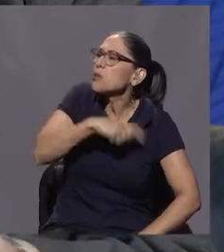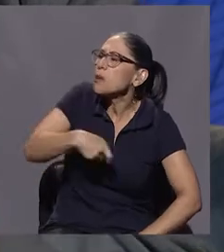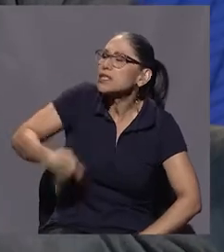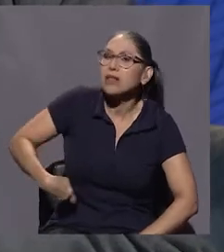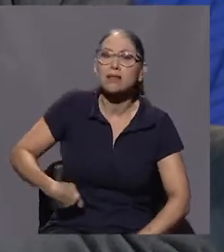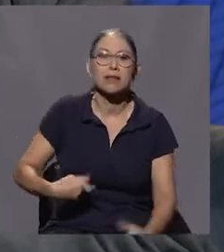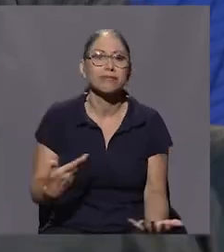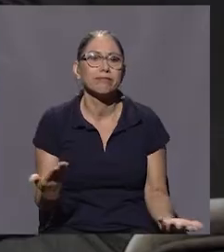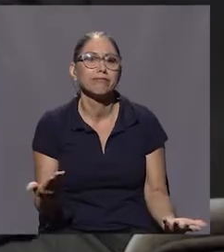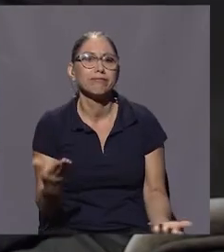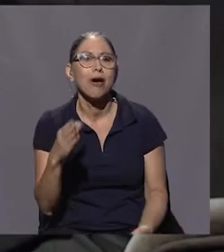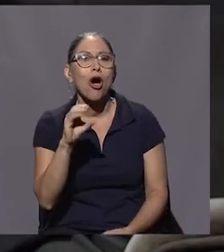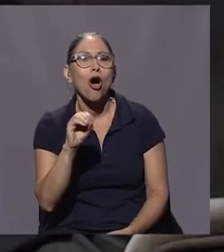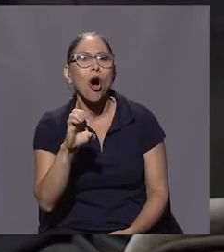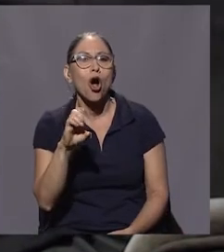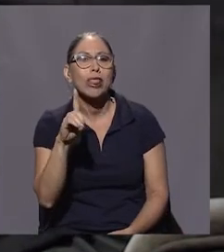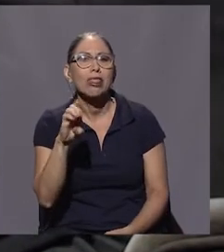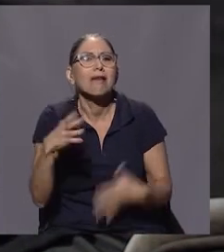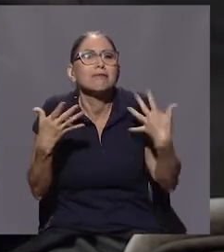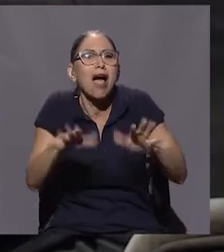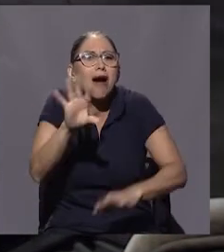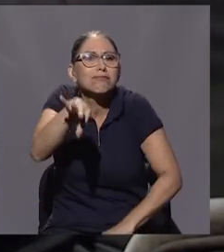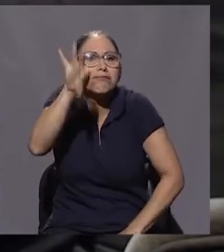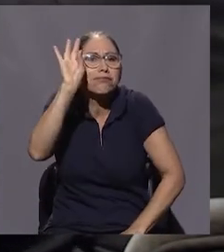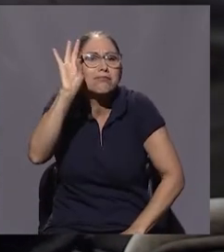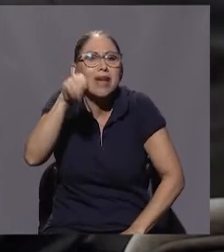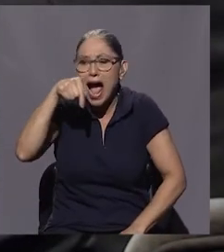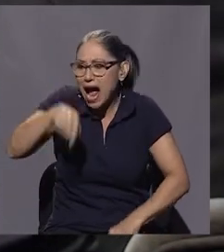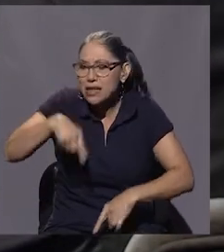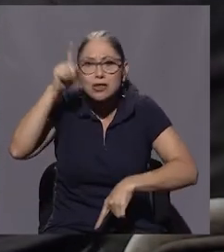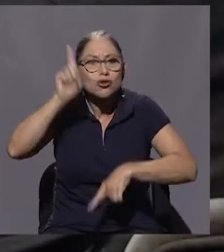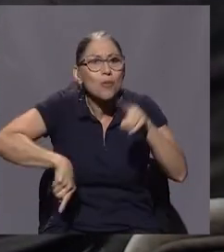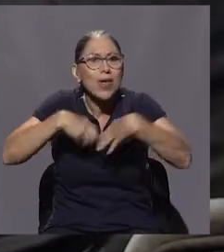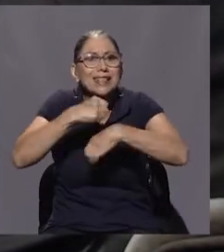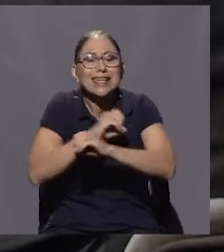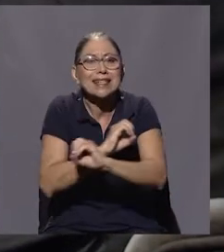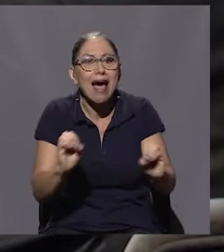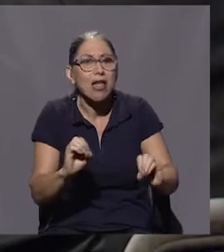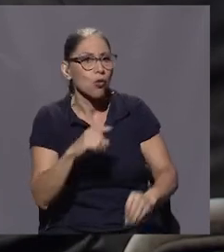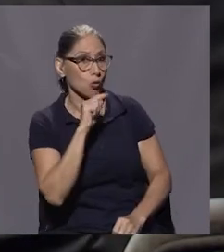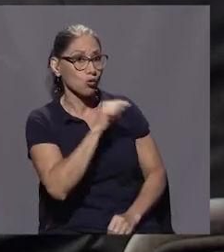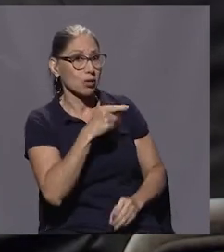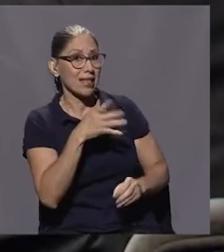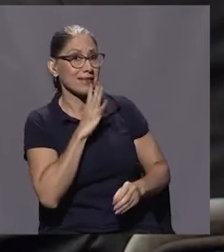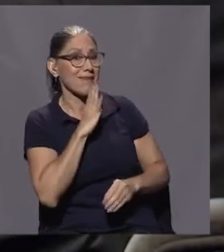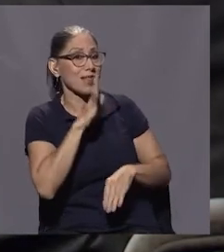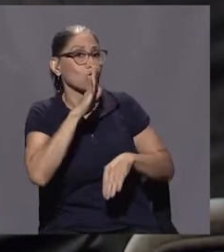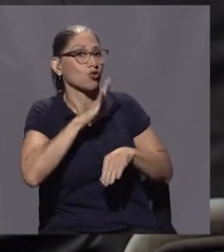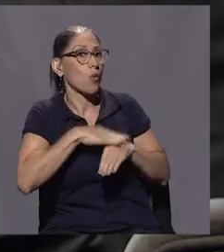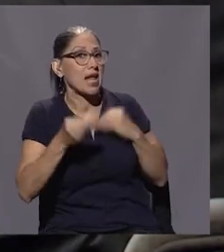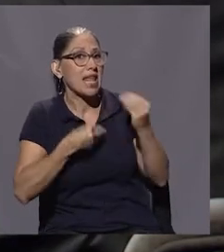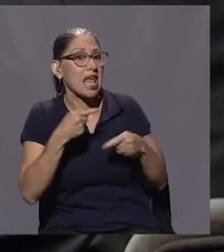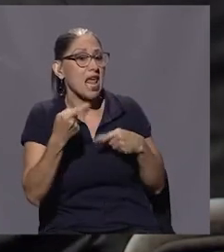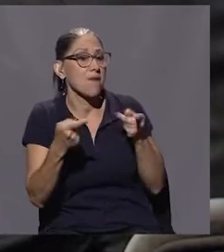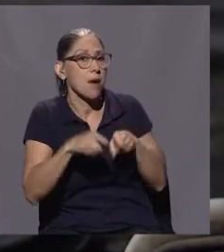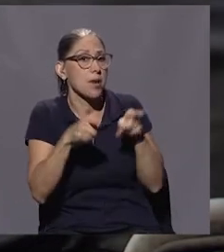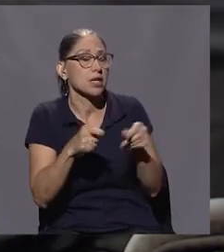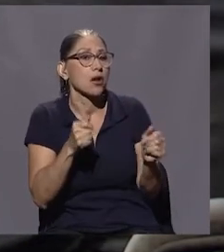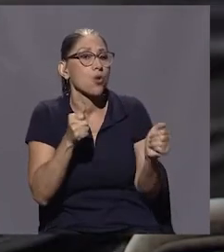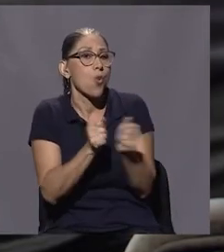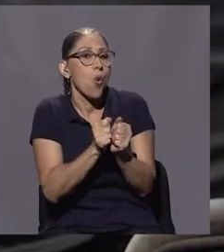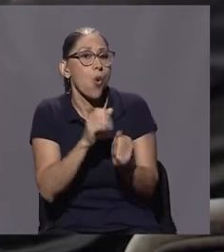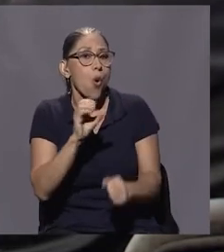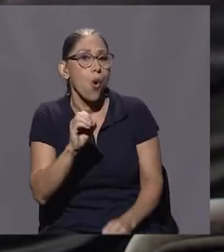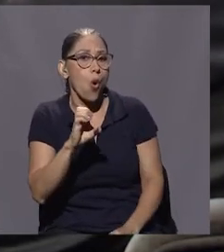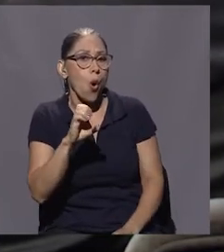La OCDE, si ya está electo. Si aquí usted no puede hacer nada, sí. Usted menciona consecuencias en el texto sobre la OCDE, porque